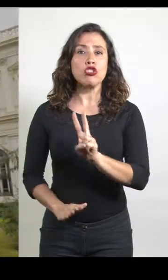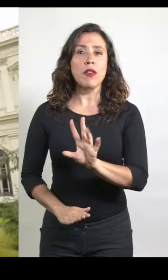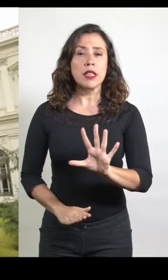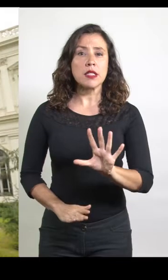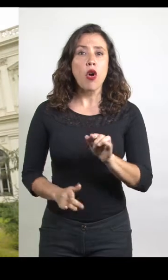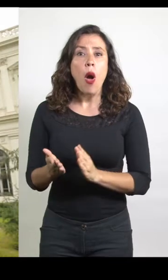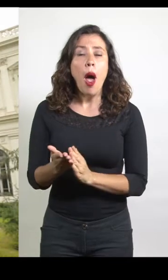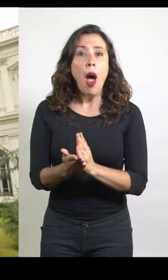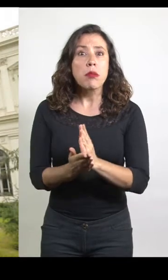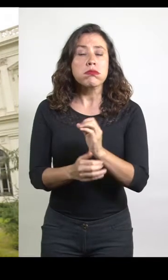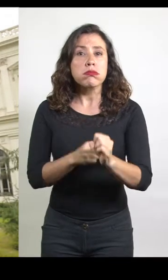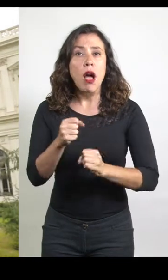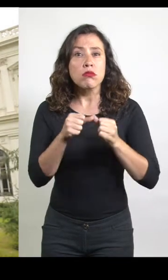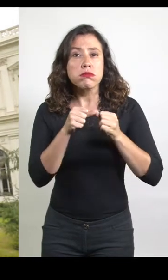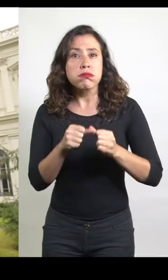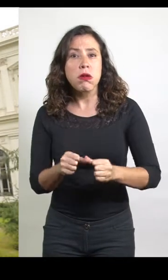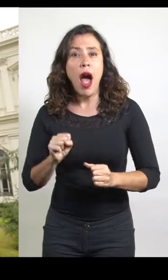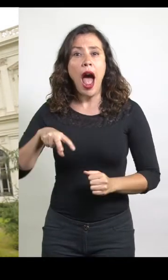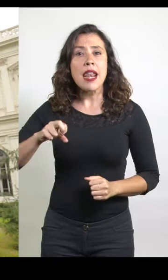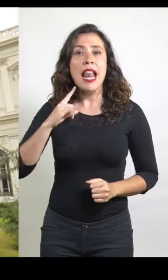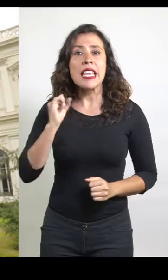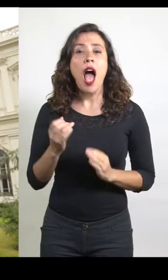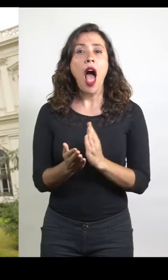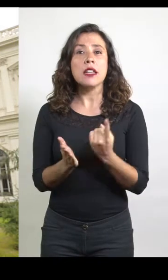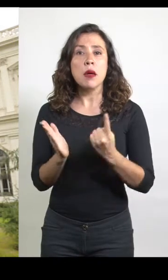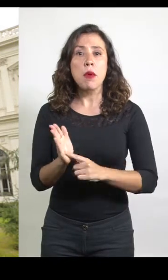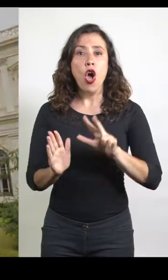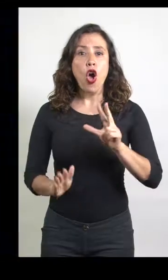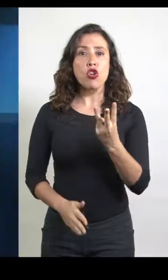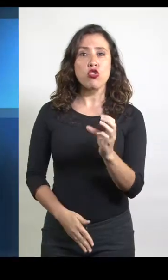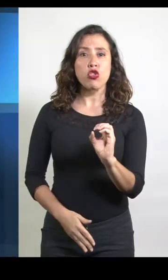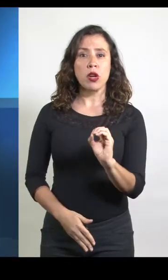Fue el inicio de un periodo anárquico que se extendió hasta 1830.